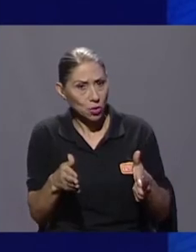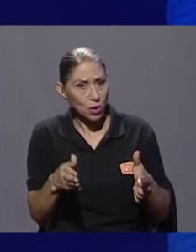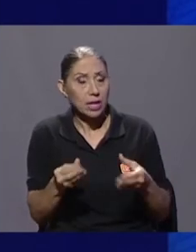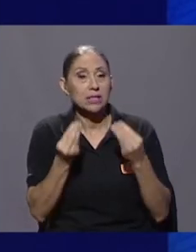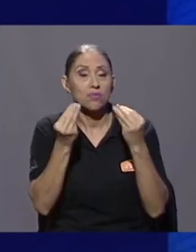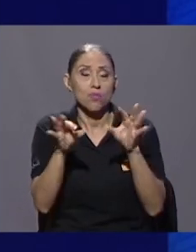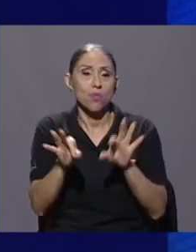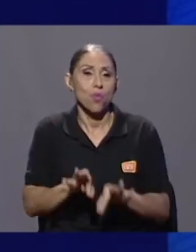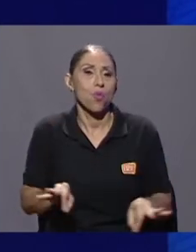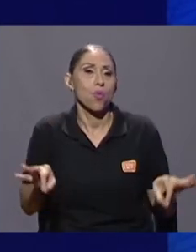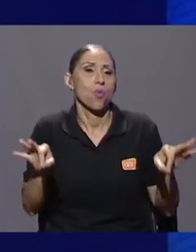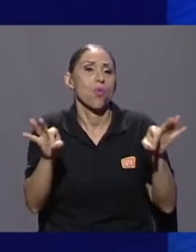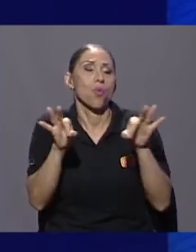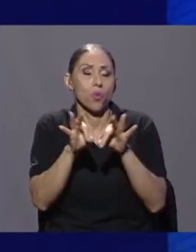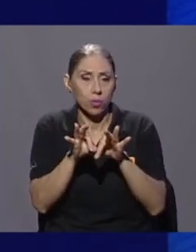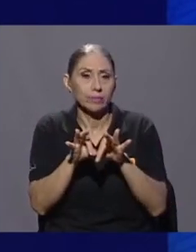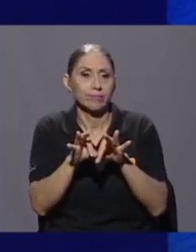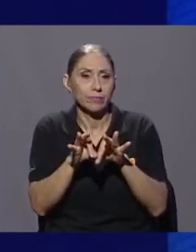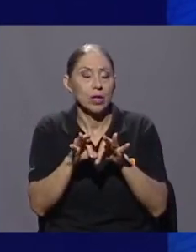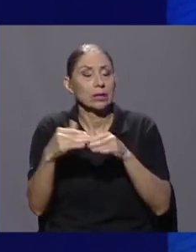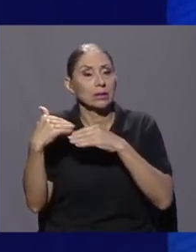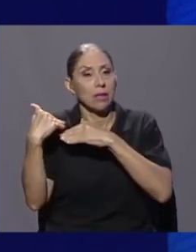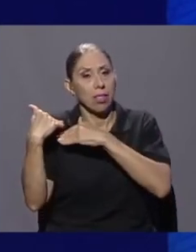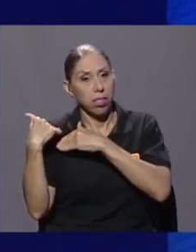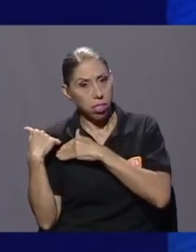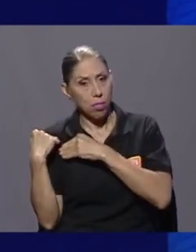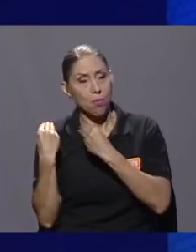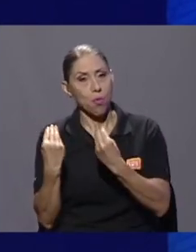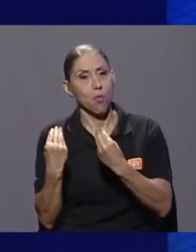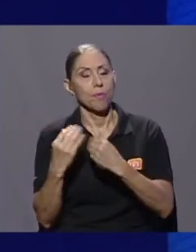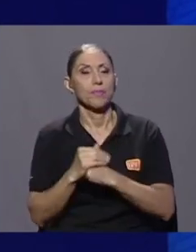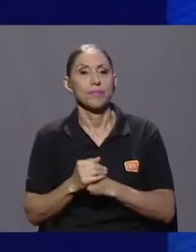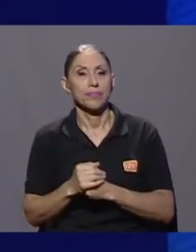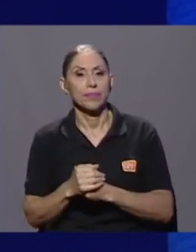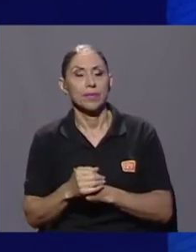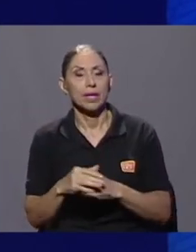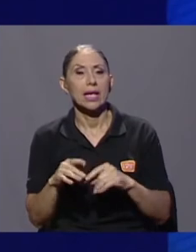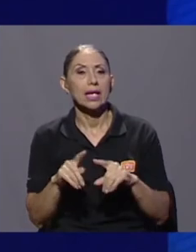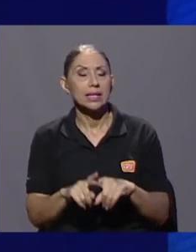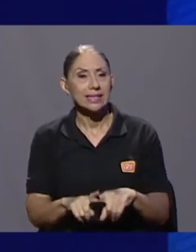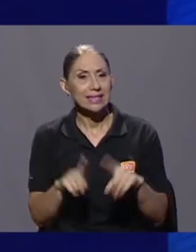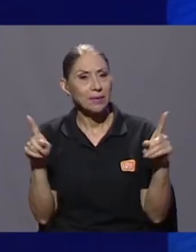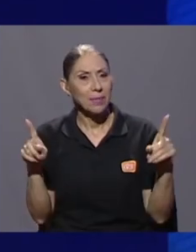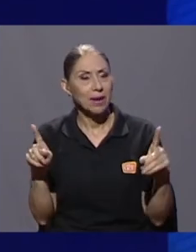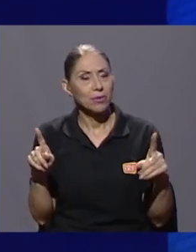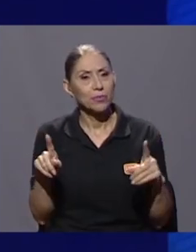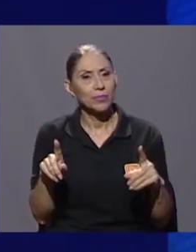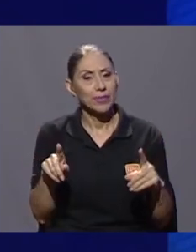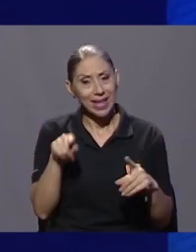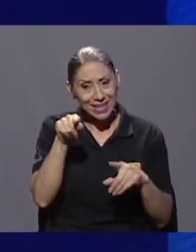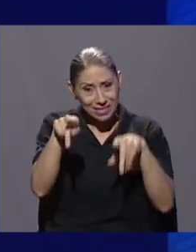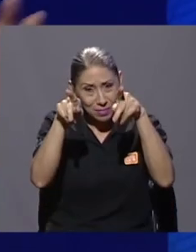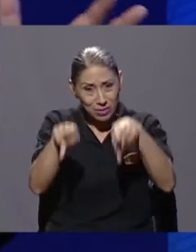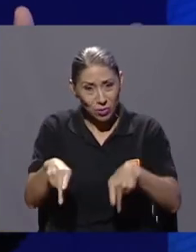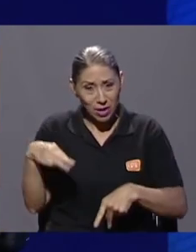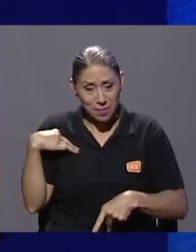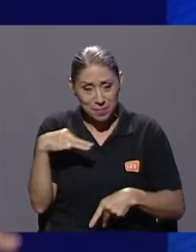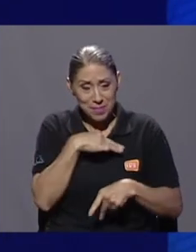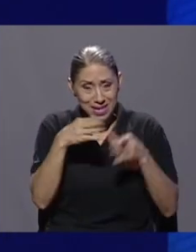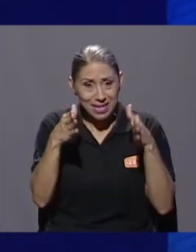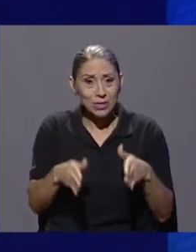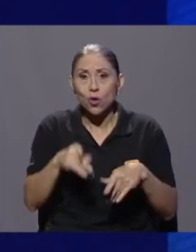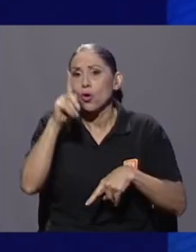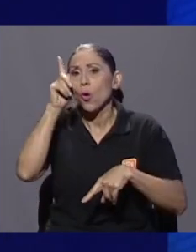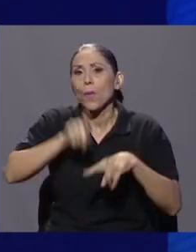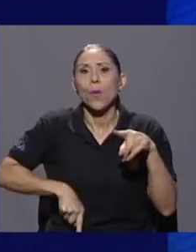peso, ha conllevado una gran responsabilidad y sin embargo no es una persona que pueda multiplicarse en